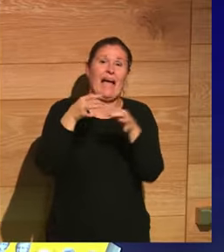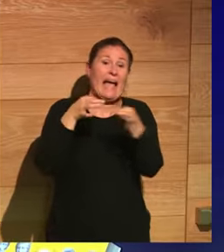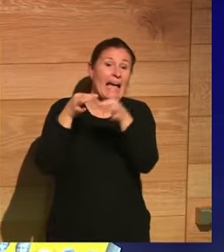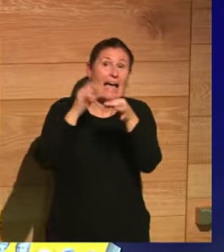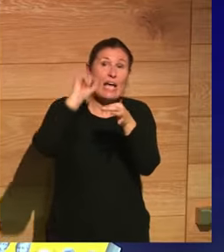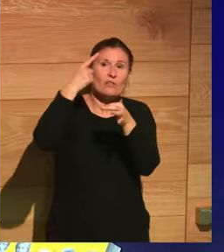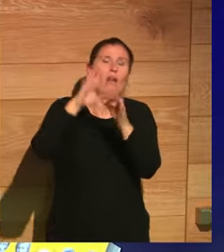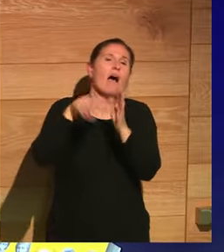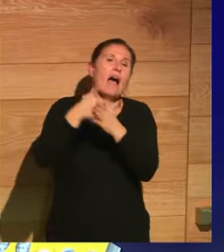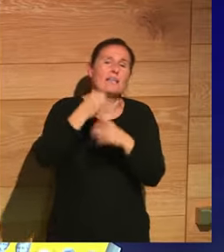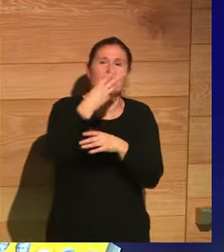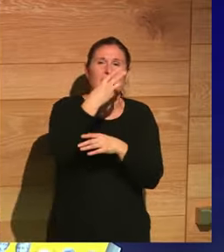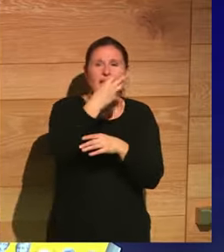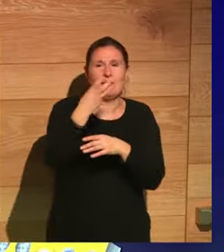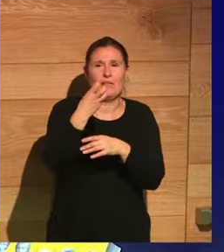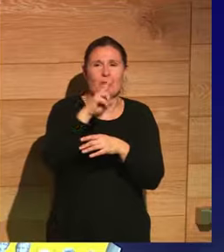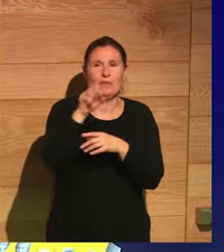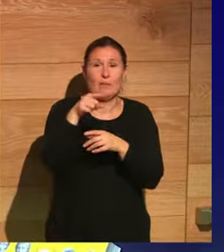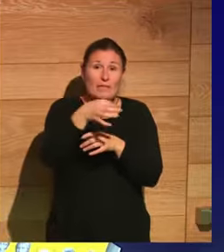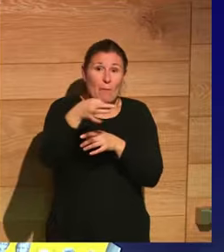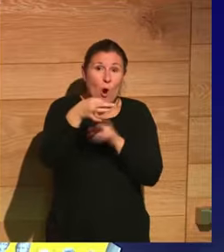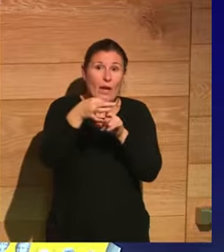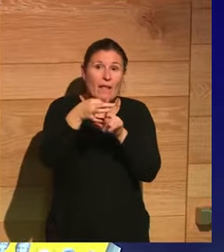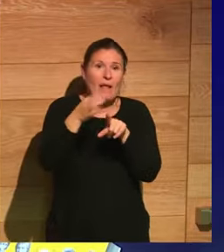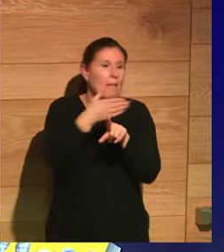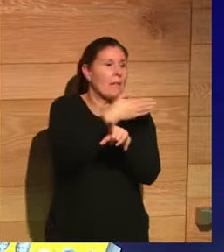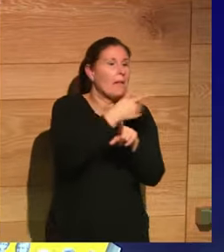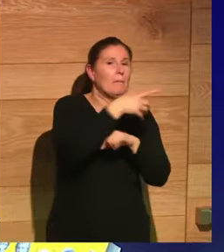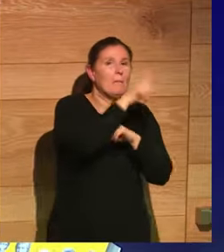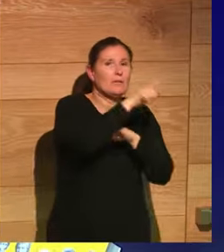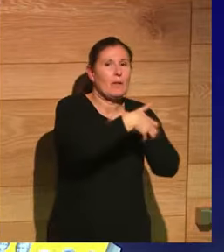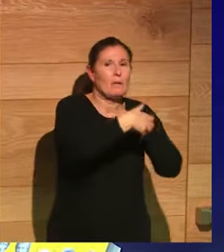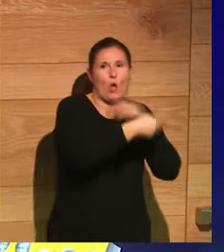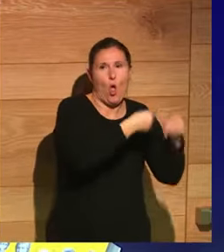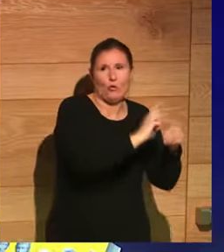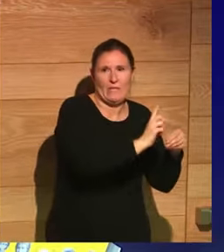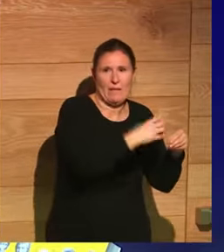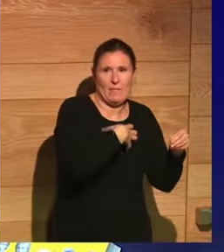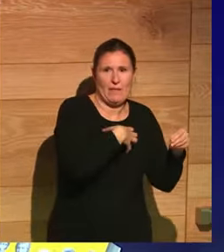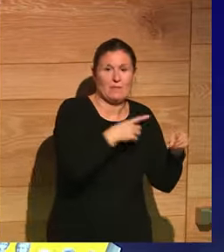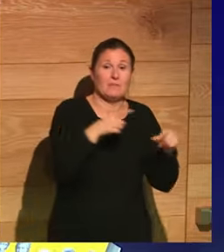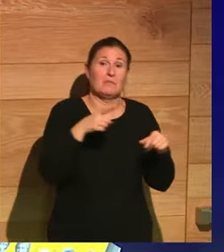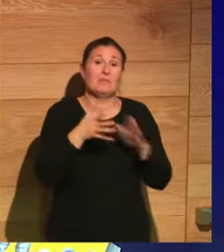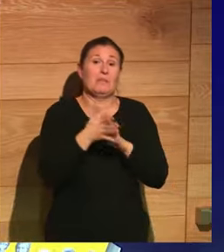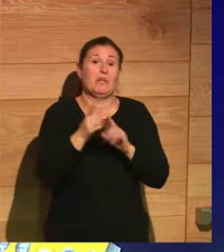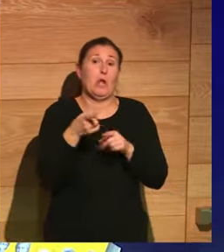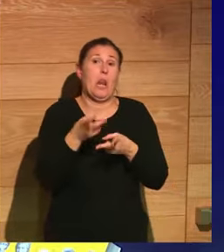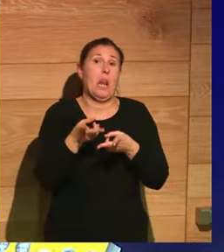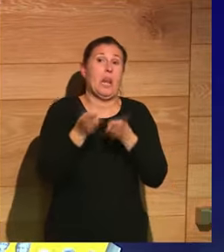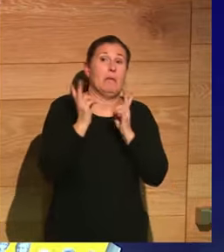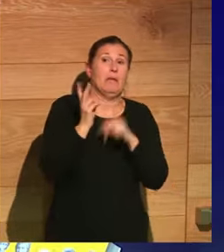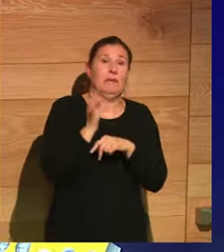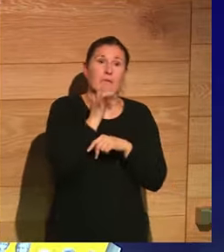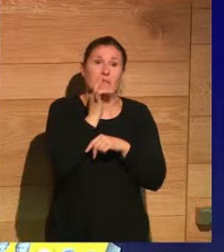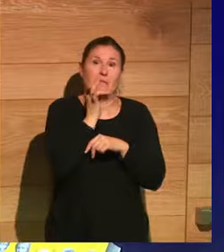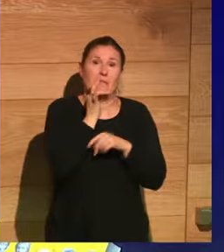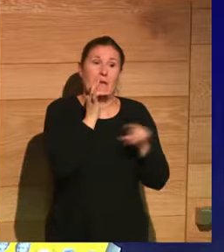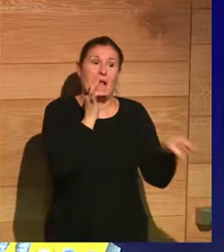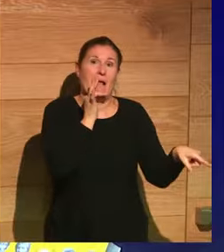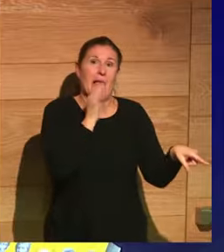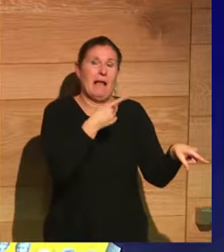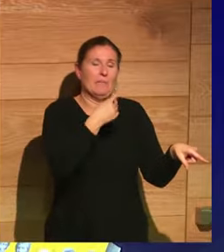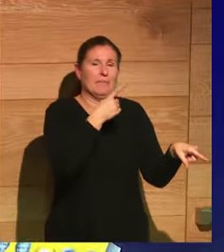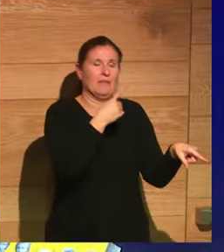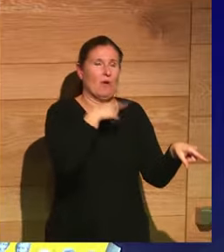presente hasta el año 324, porque esa moneda no llegaba al populacho, con lo cual aquí soy libre todavía para mostrar mi cara más